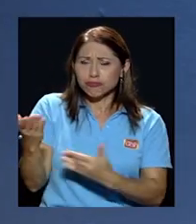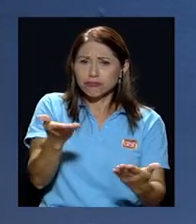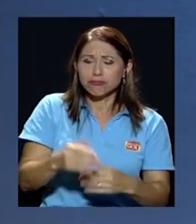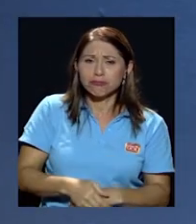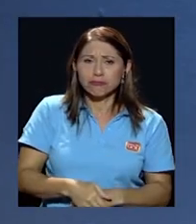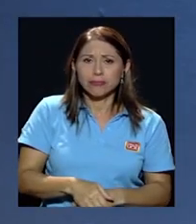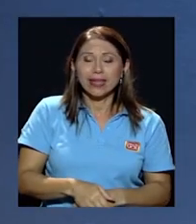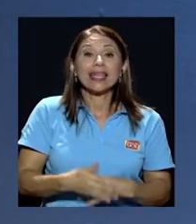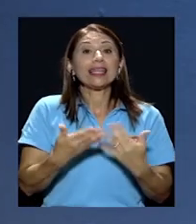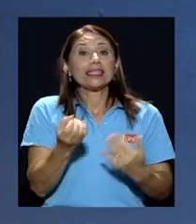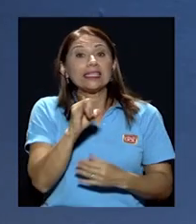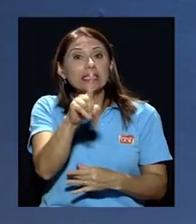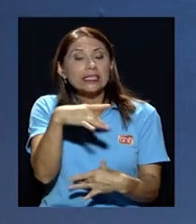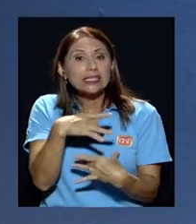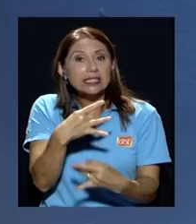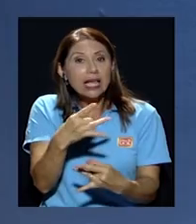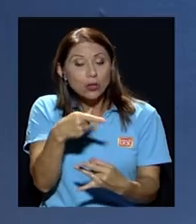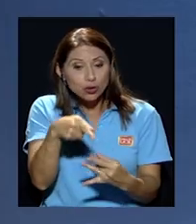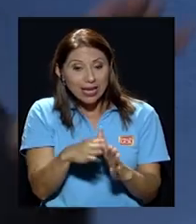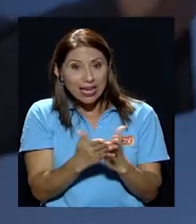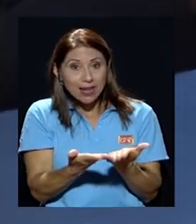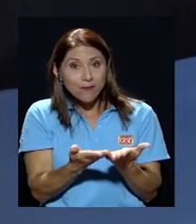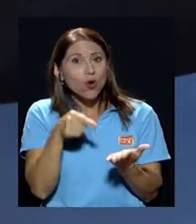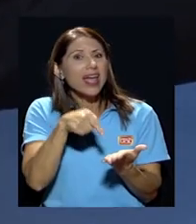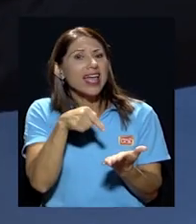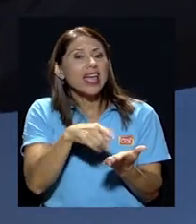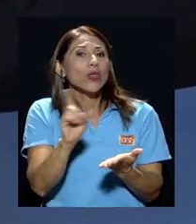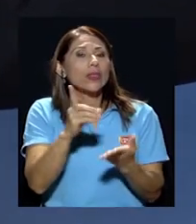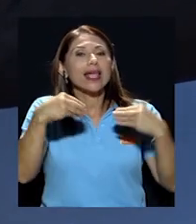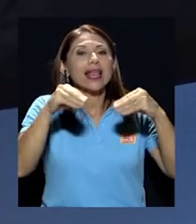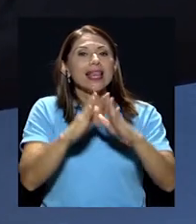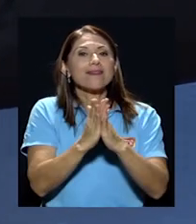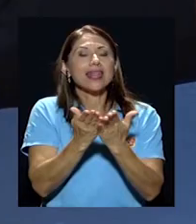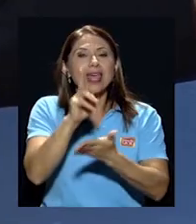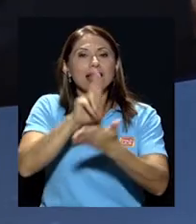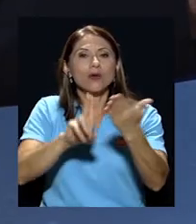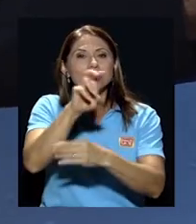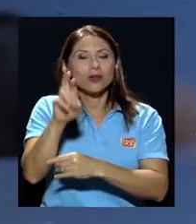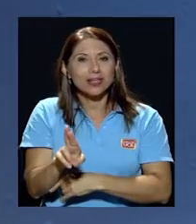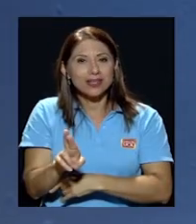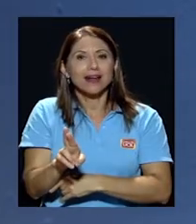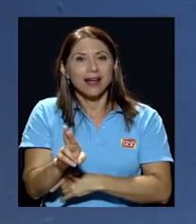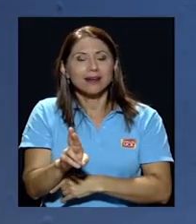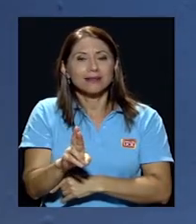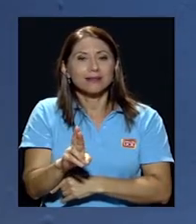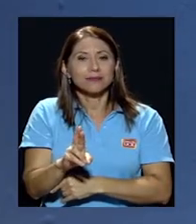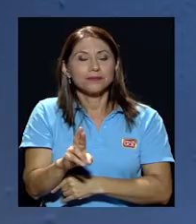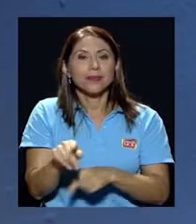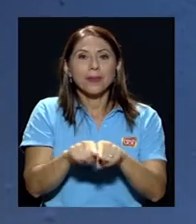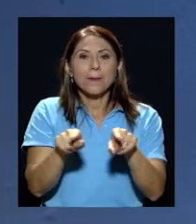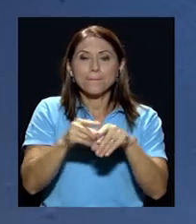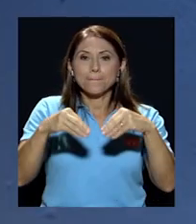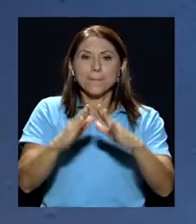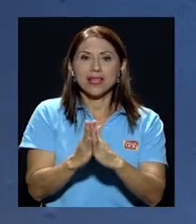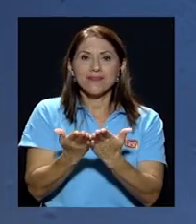si está interesado en el libro lo encuentran en la librería de la Universidad de Costa Rica y en la